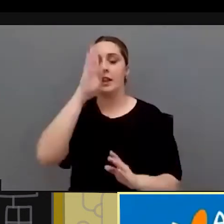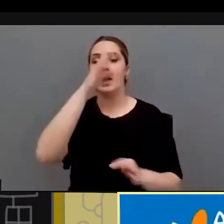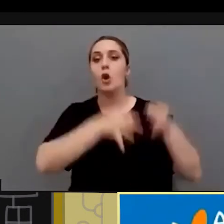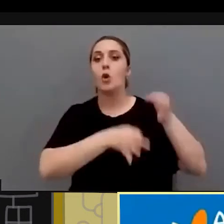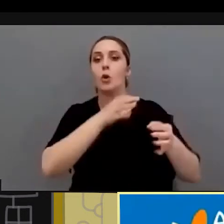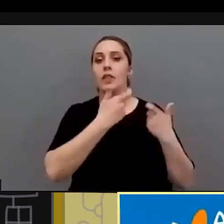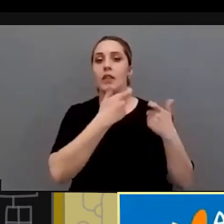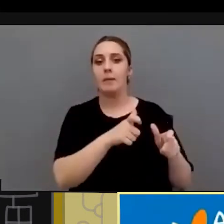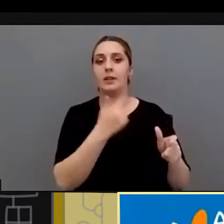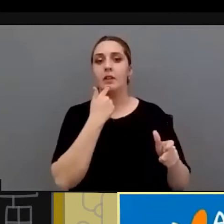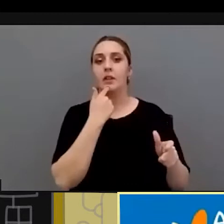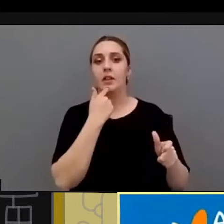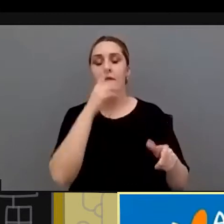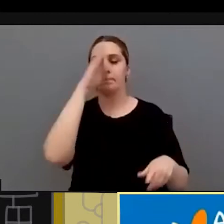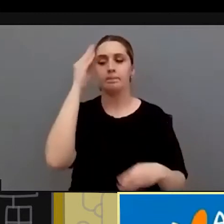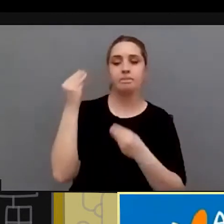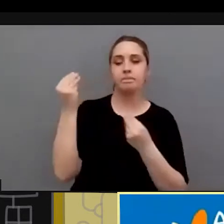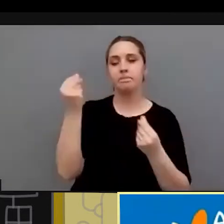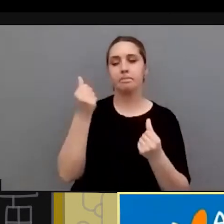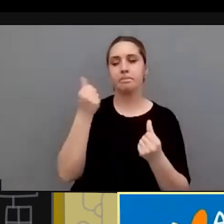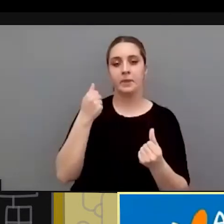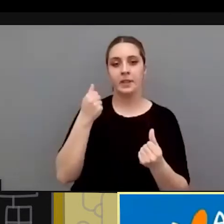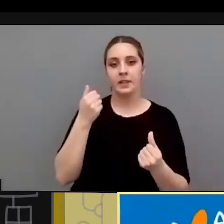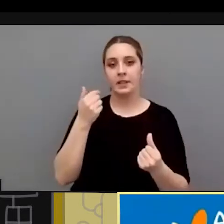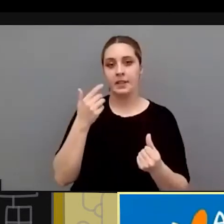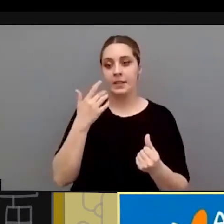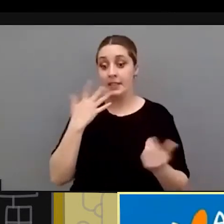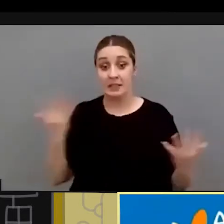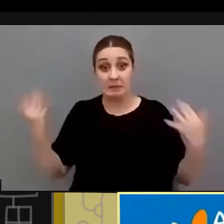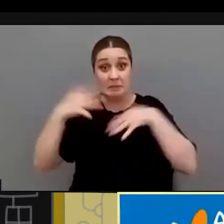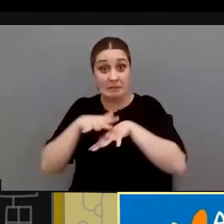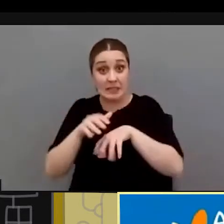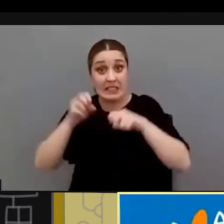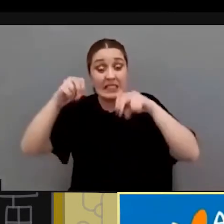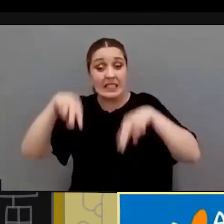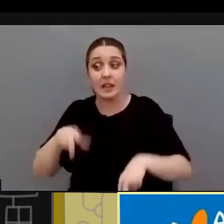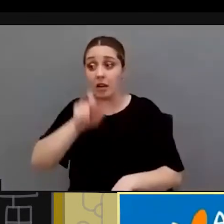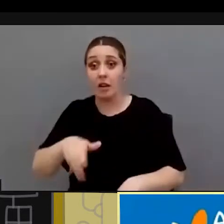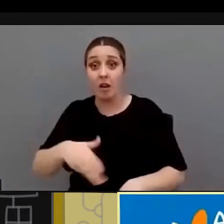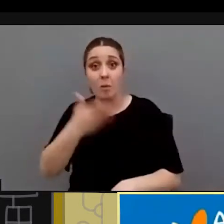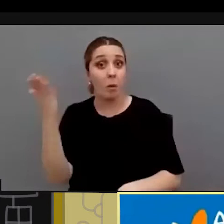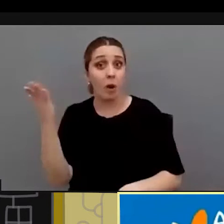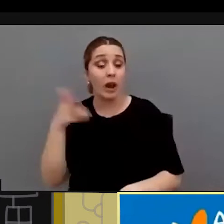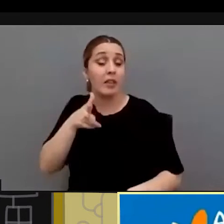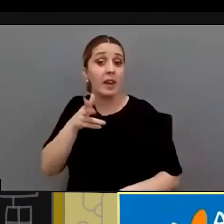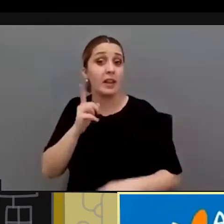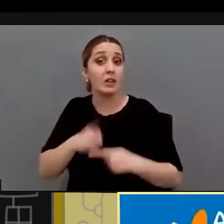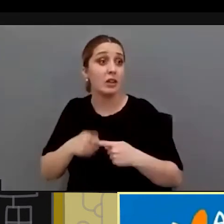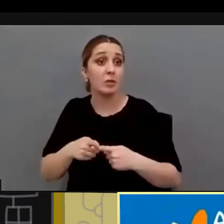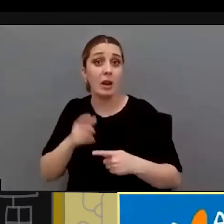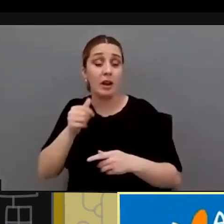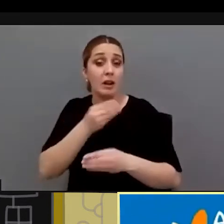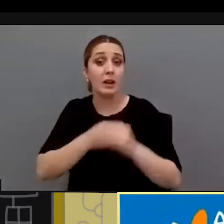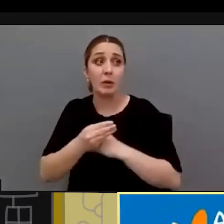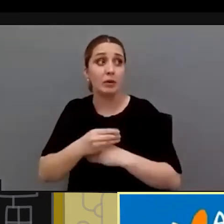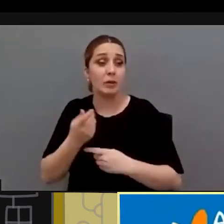directamente nos lleva al cuestionamiento si no si integramos todo esto tampoco esas mujeres podrán ejercer sus derechos sexuales y reproductivos de